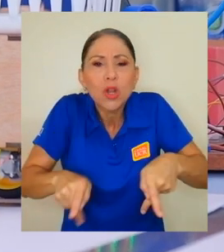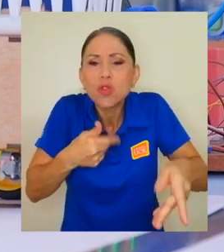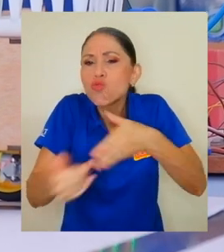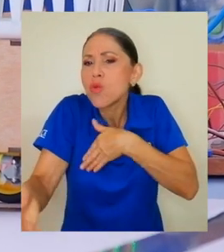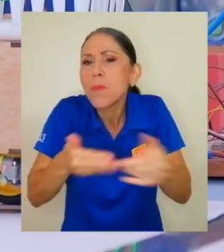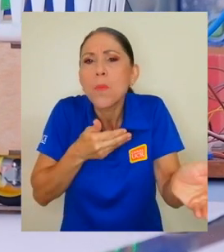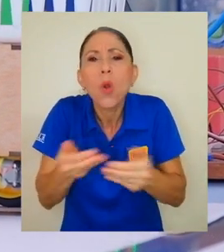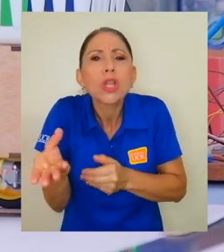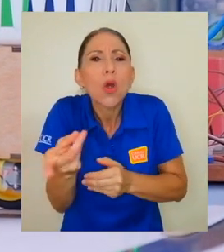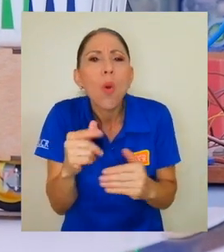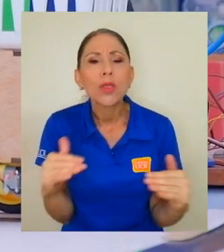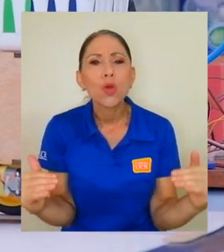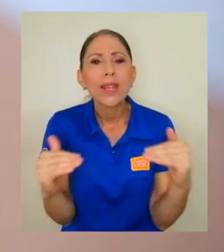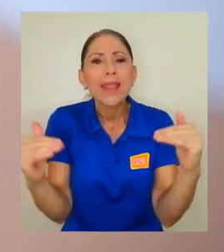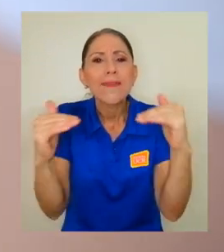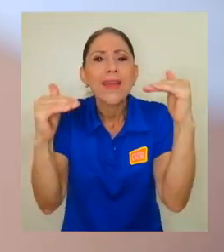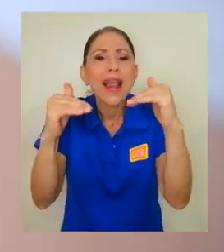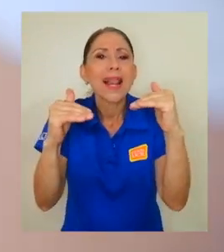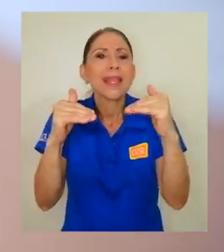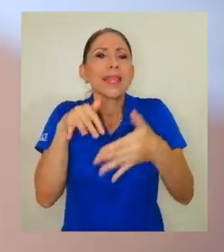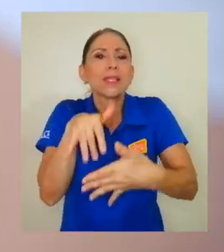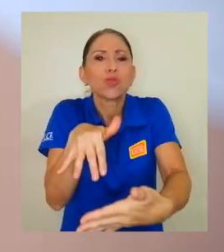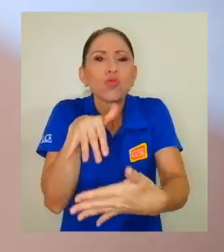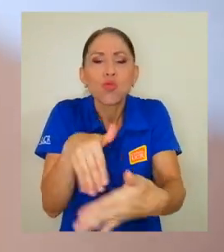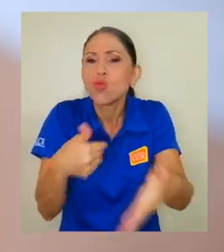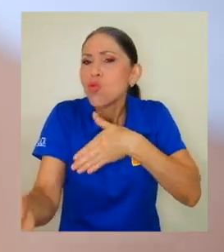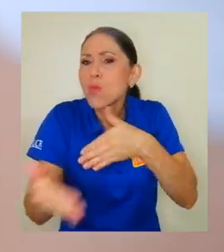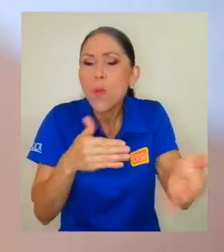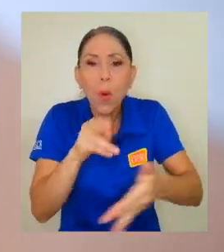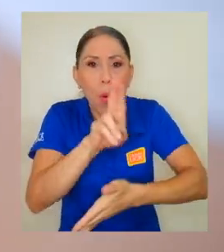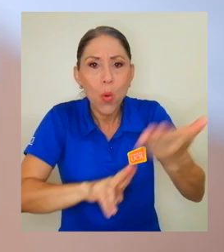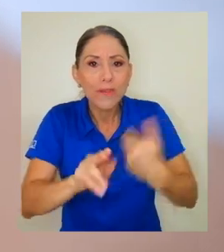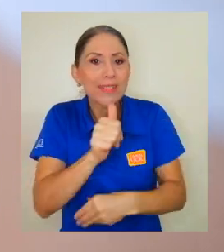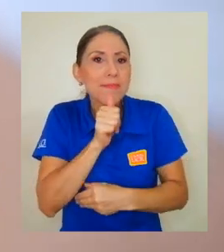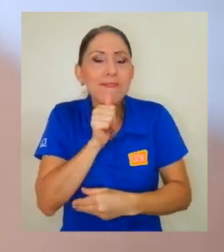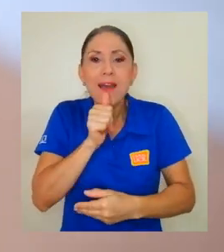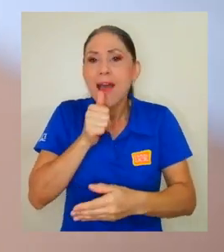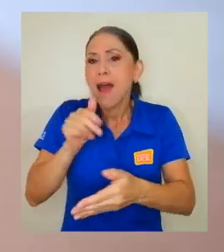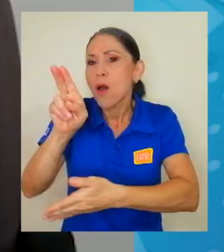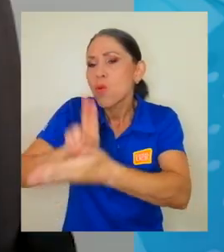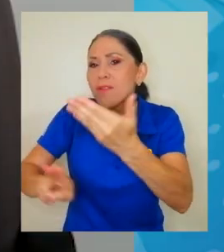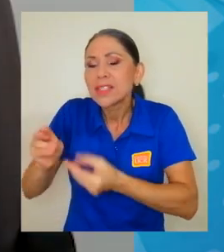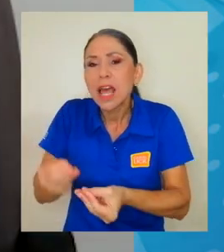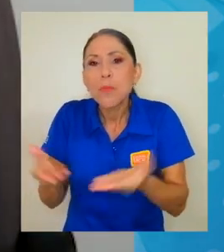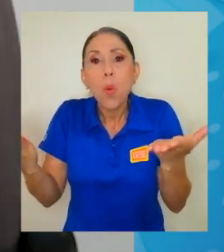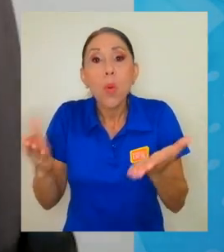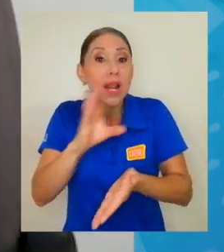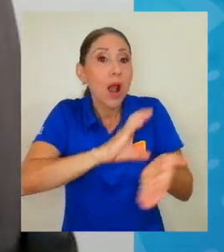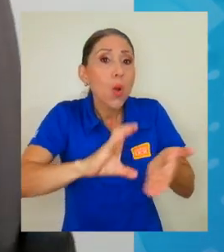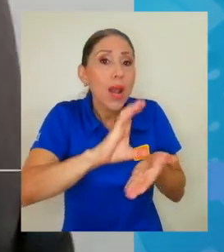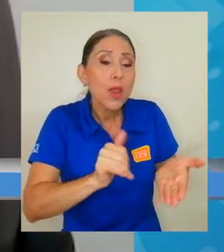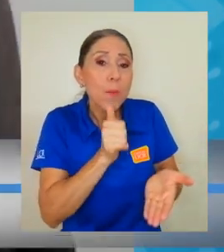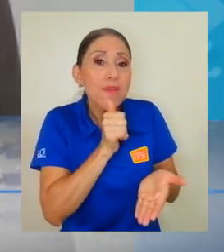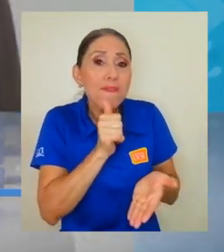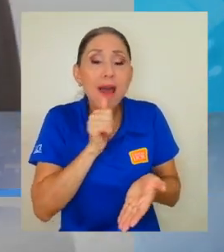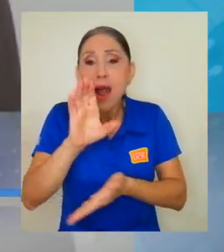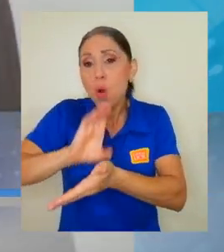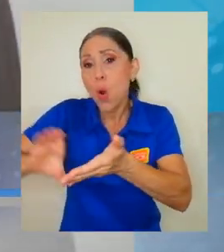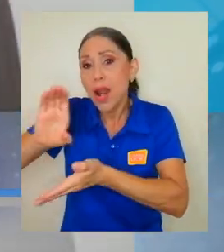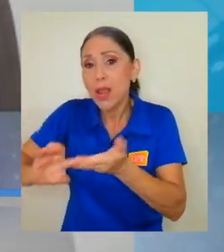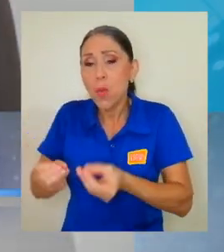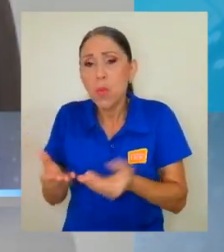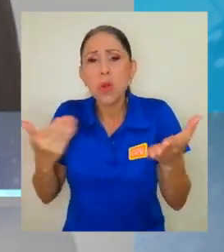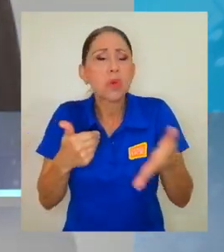grado académico, no importa si está estudiando en una universidad privada o una universidad pública, si es de colegio privado o si es de colegio